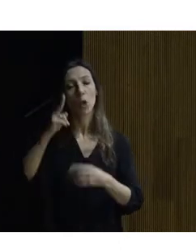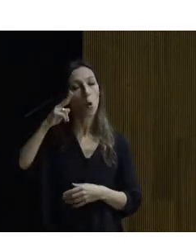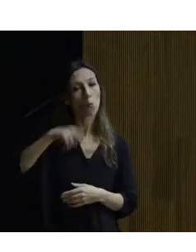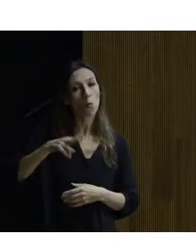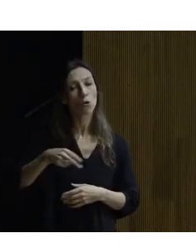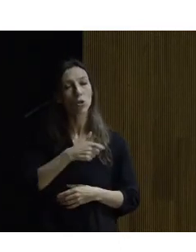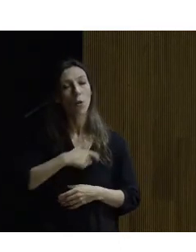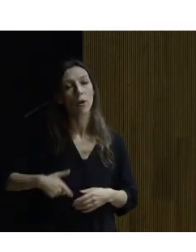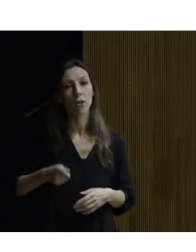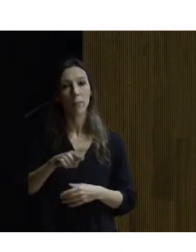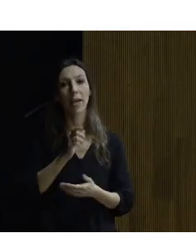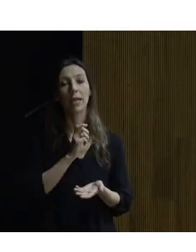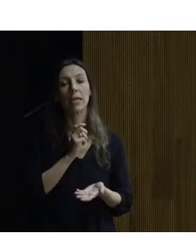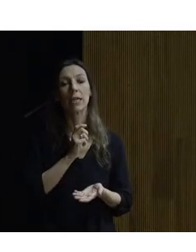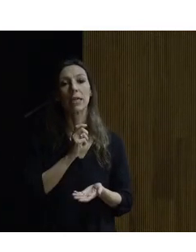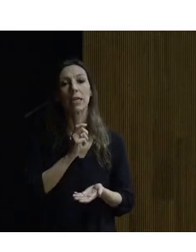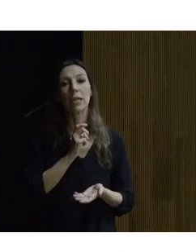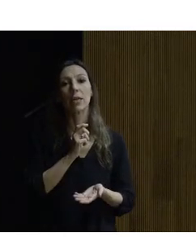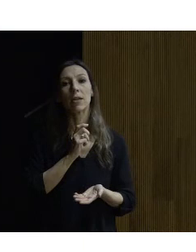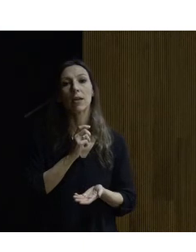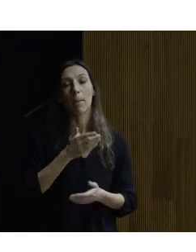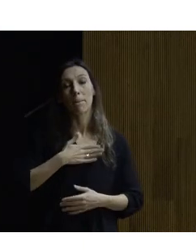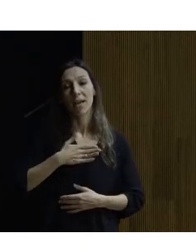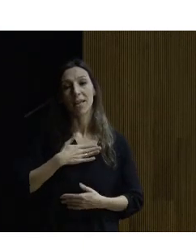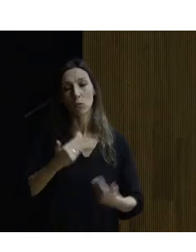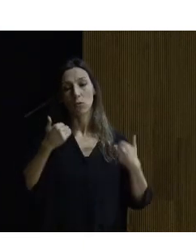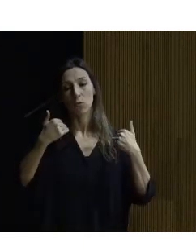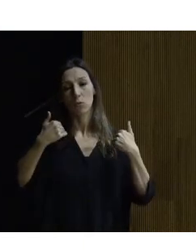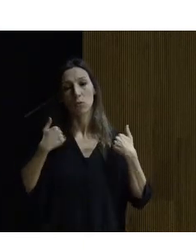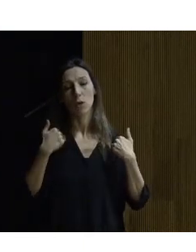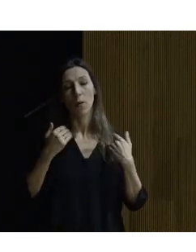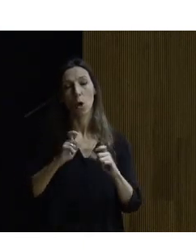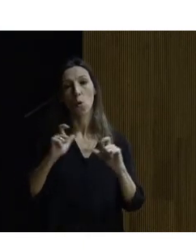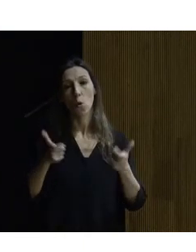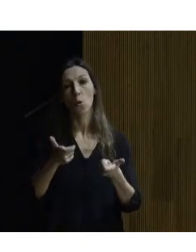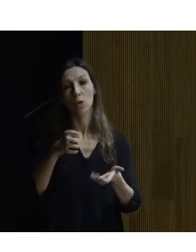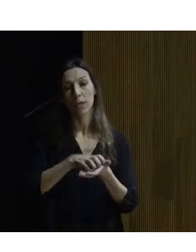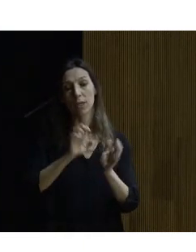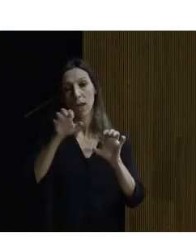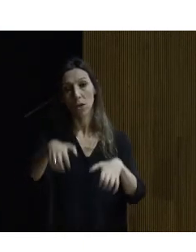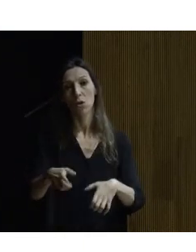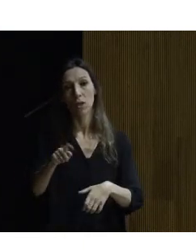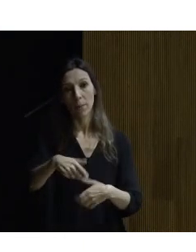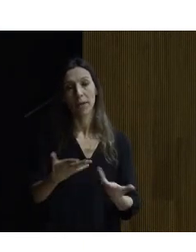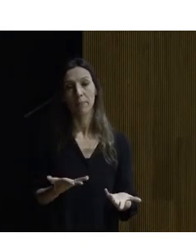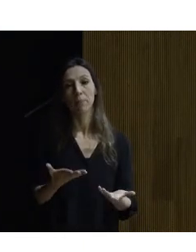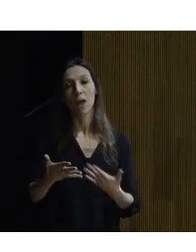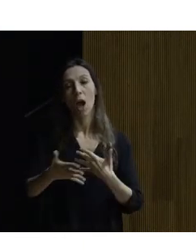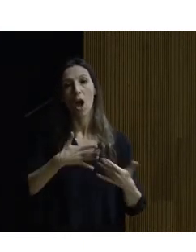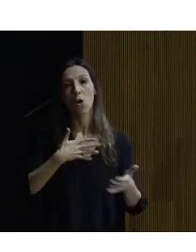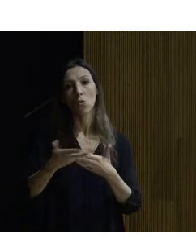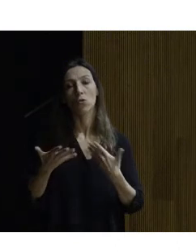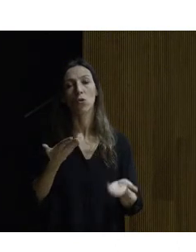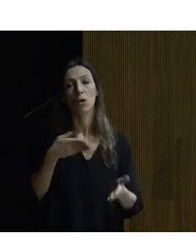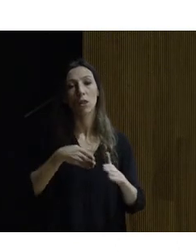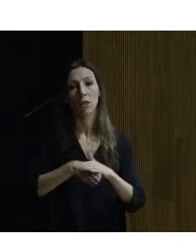de la Carta de Accesibilidad al Patrimonio encargada por la Junta de Castilla y León es autor de la publicación Accesibilidad al Patrimonio